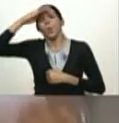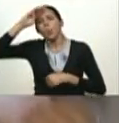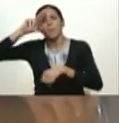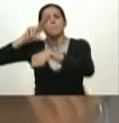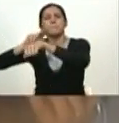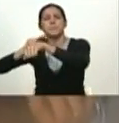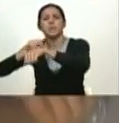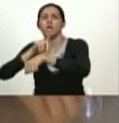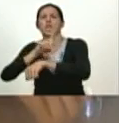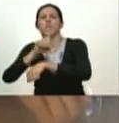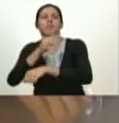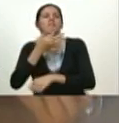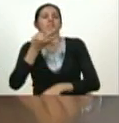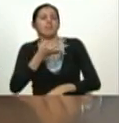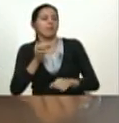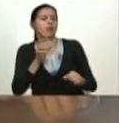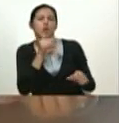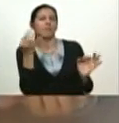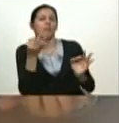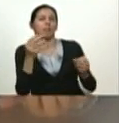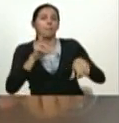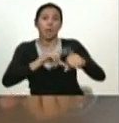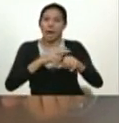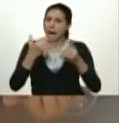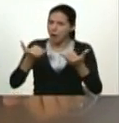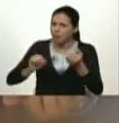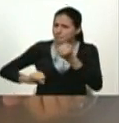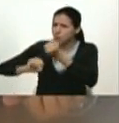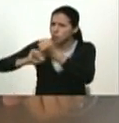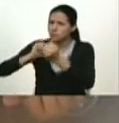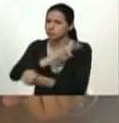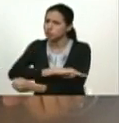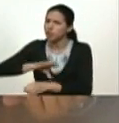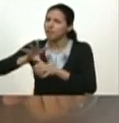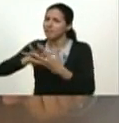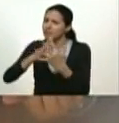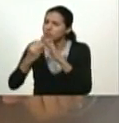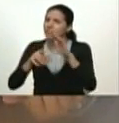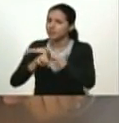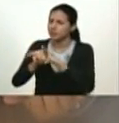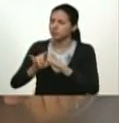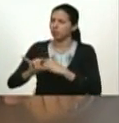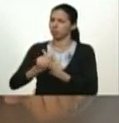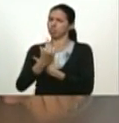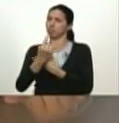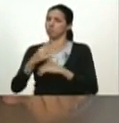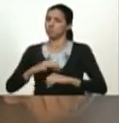misión médica cubana en venezuela lo dicen si llegaran al poder político de verdad los expulsarían del país